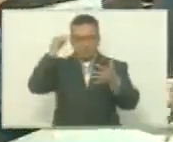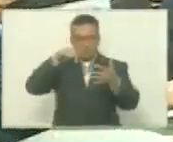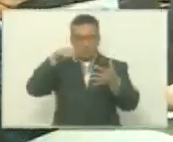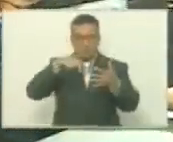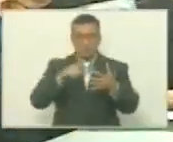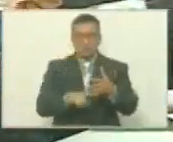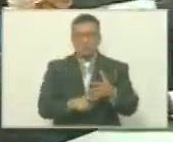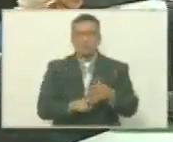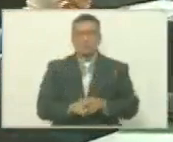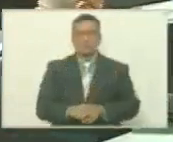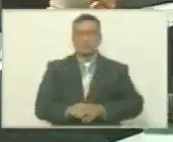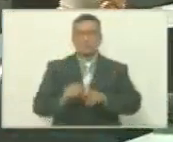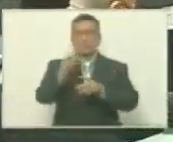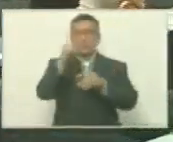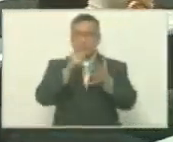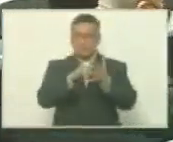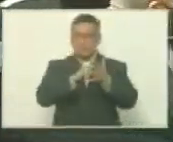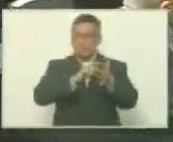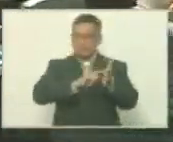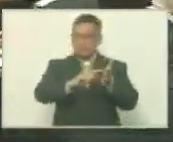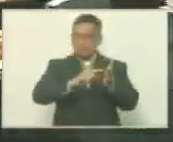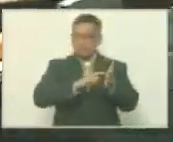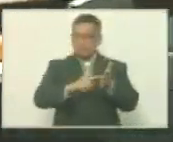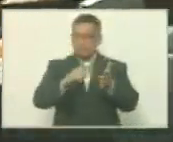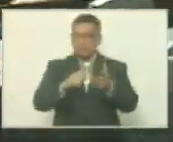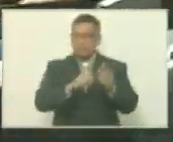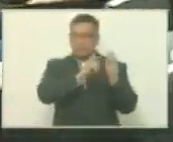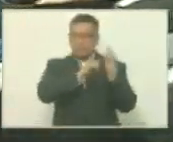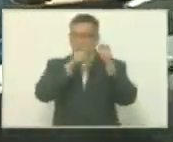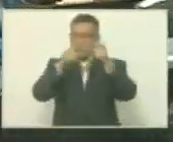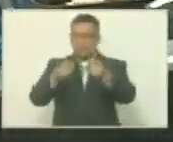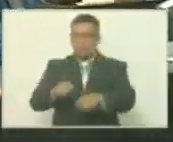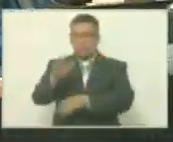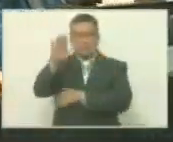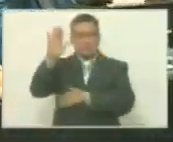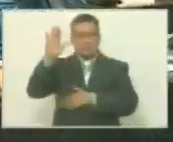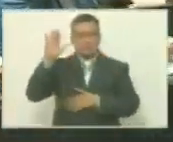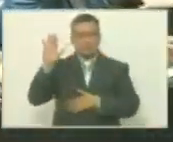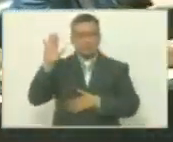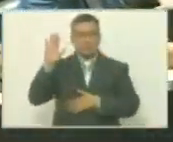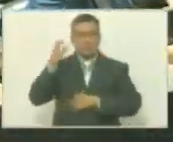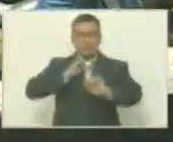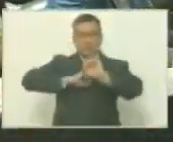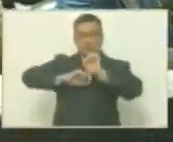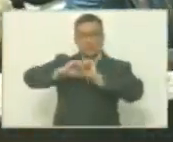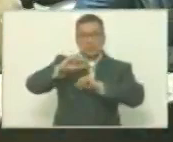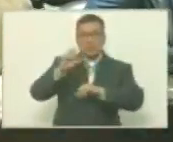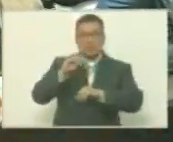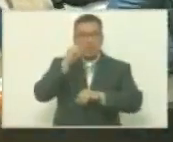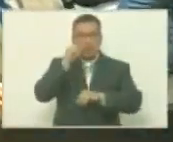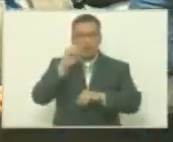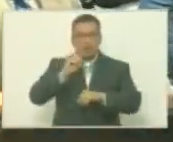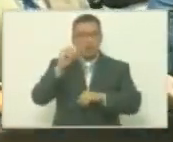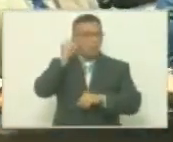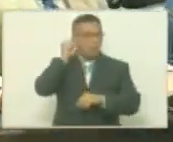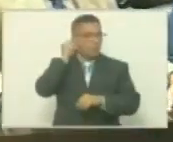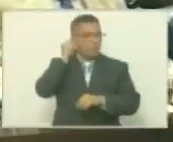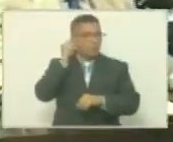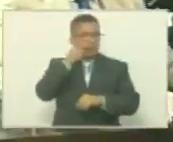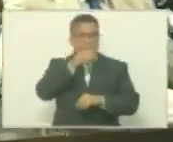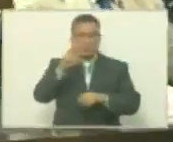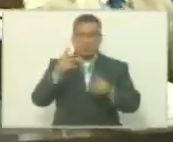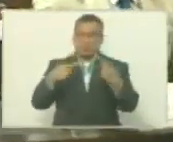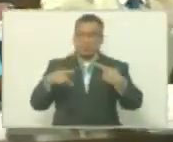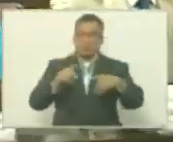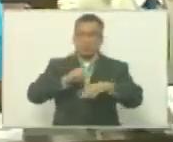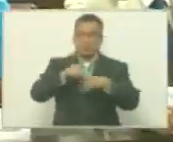día. Pues como primer punto se tiene previsto la designación y juramentación del defensor o defensora público general.